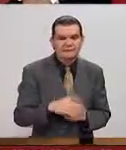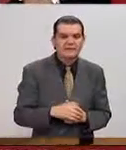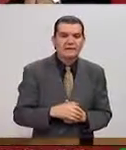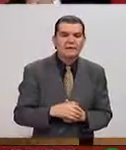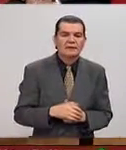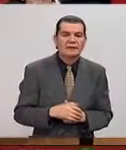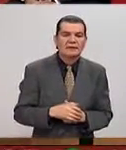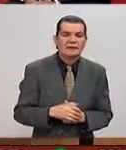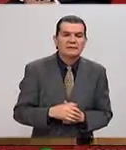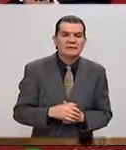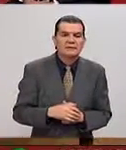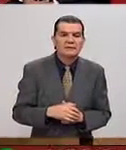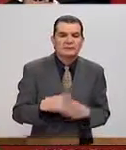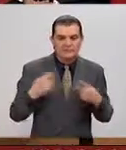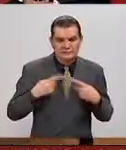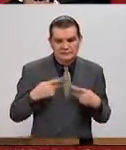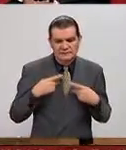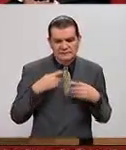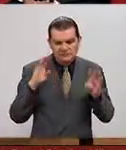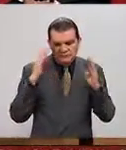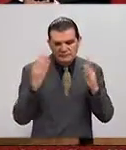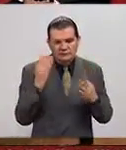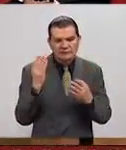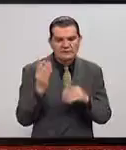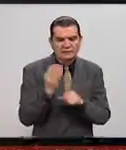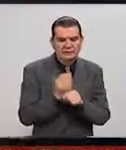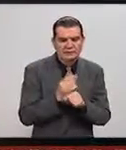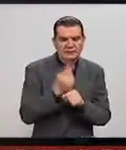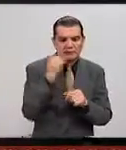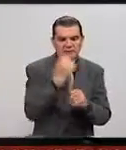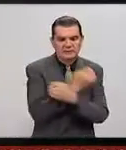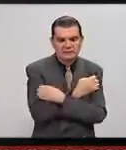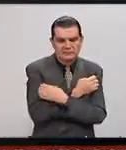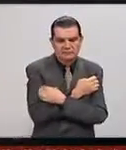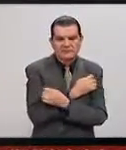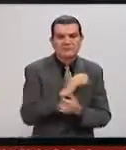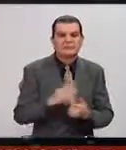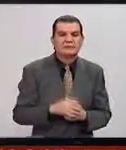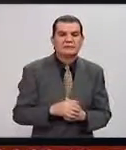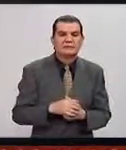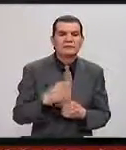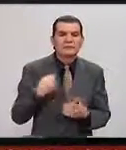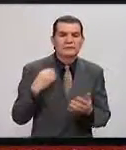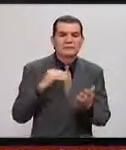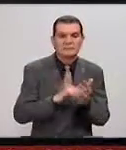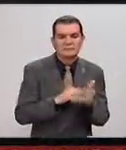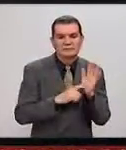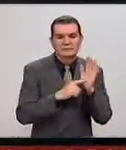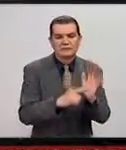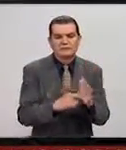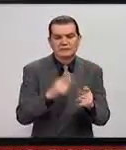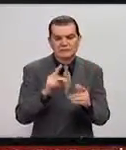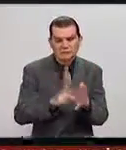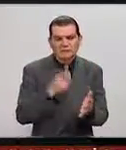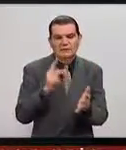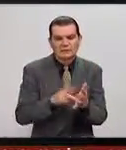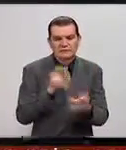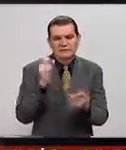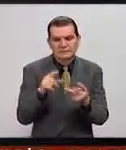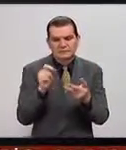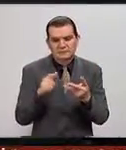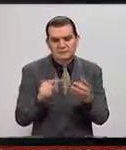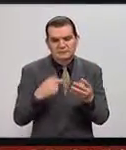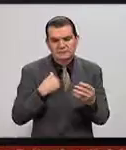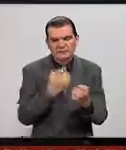gente que se ha dedicado al estudio de la educación ha mencionado y recalcado una y otra vez que estamos